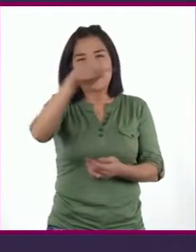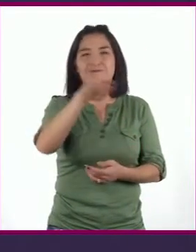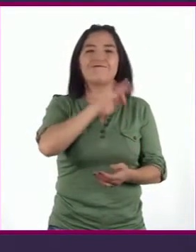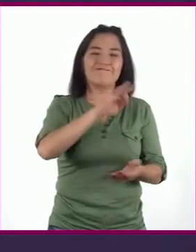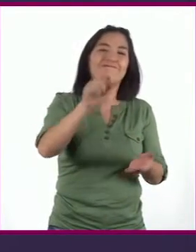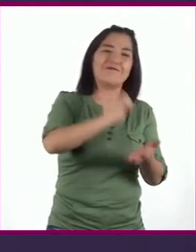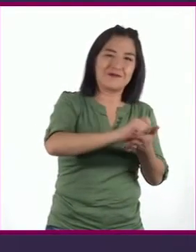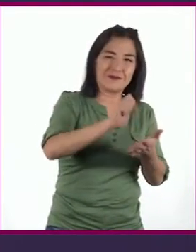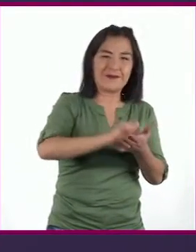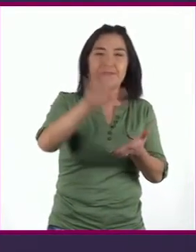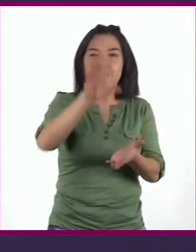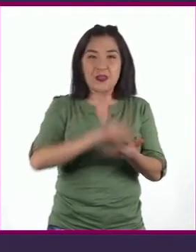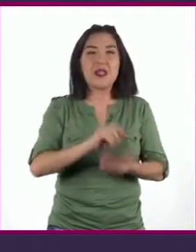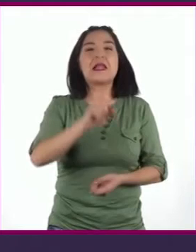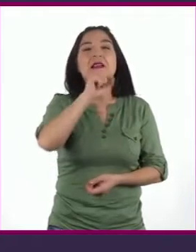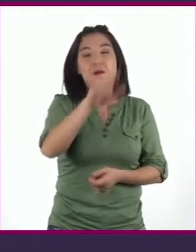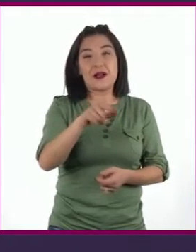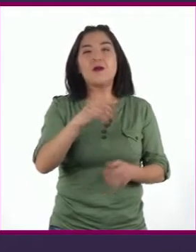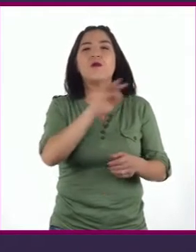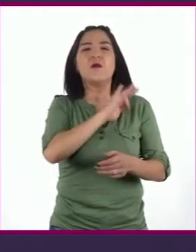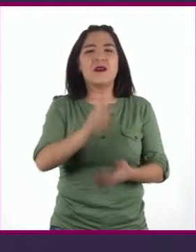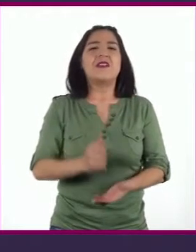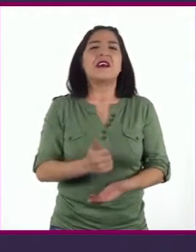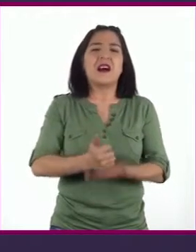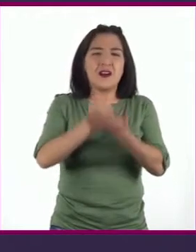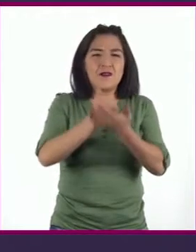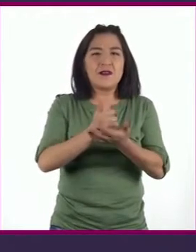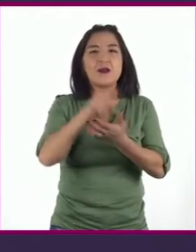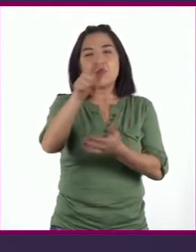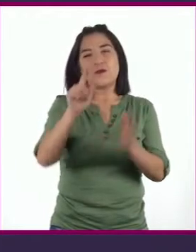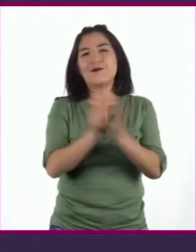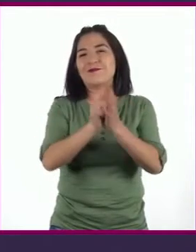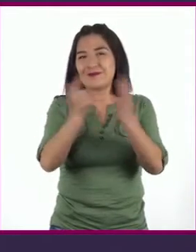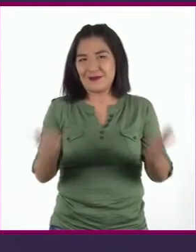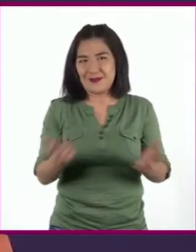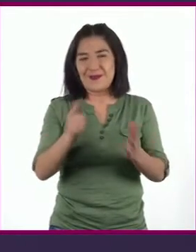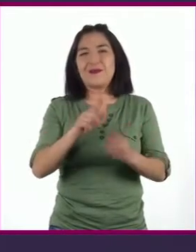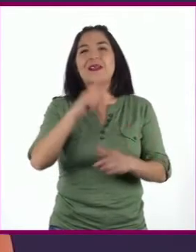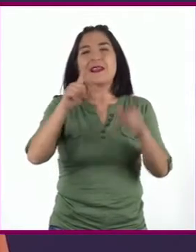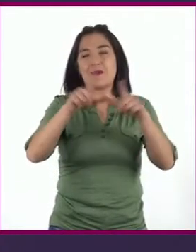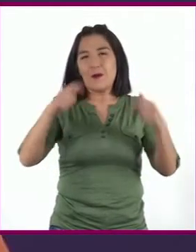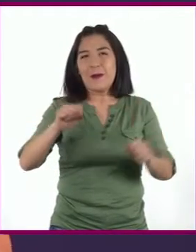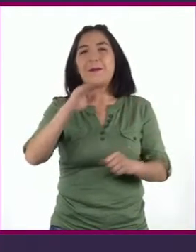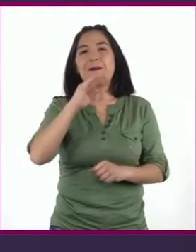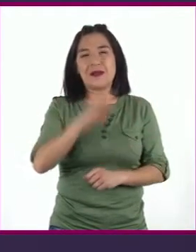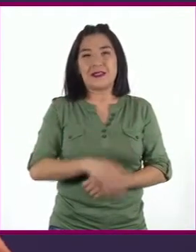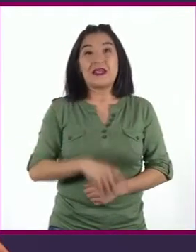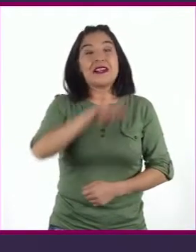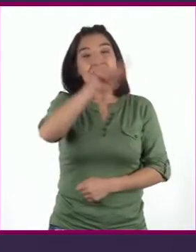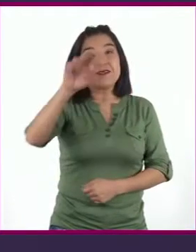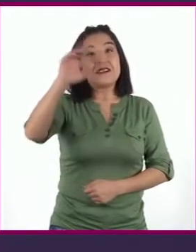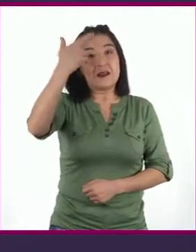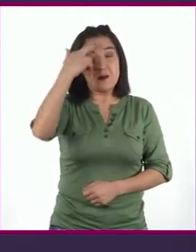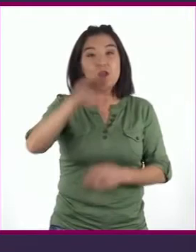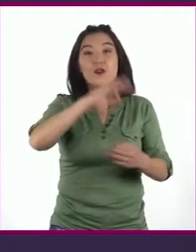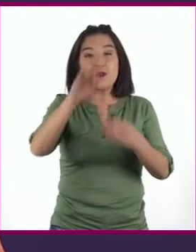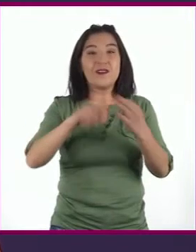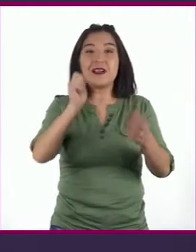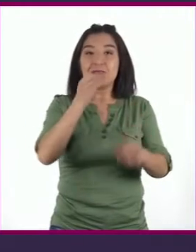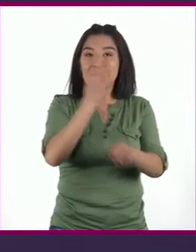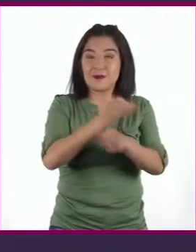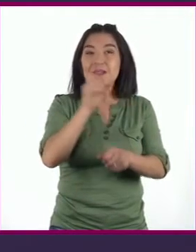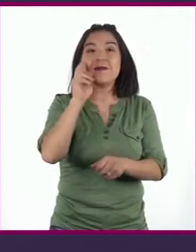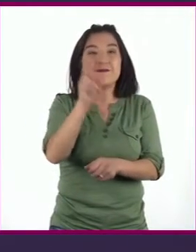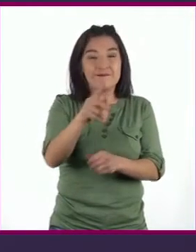notas. También podrían ayudarles tener a la mano su libro de texto. Recordemos que todo lo que veamos es para